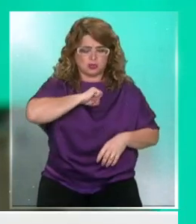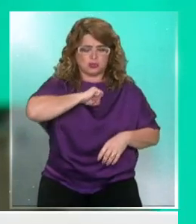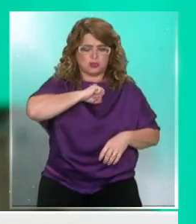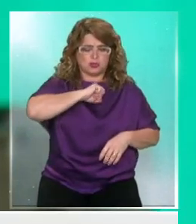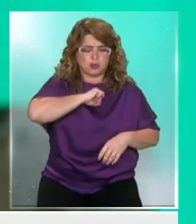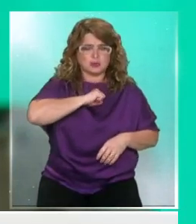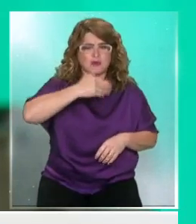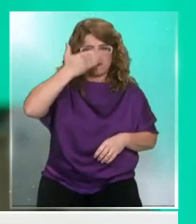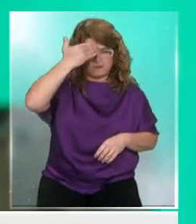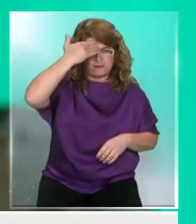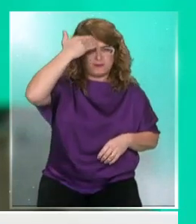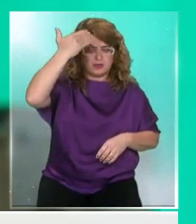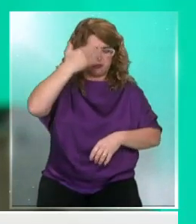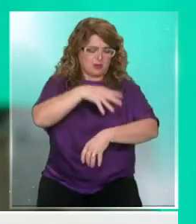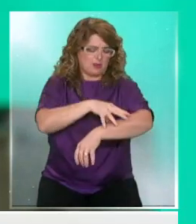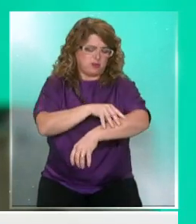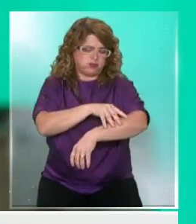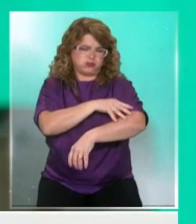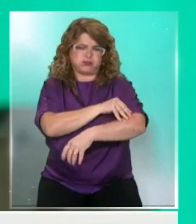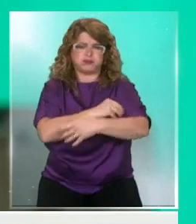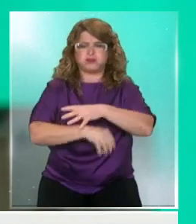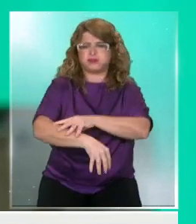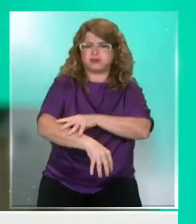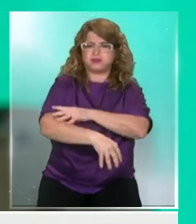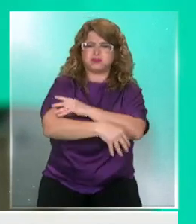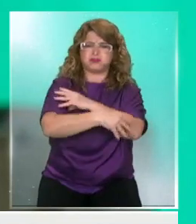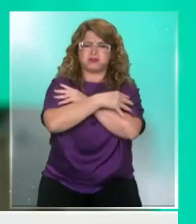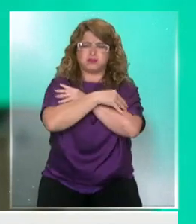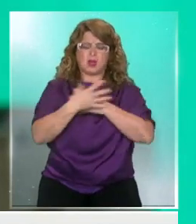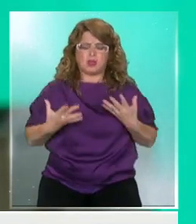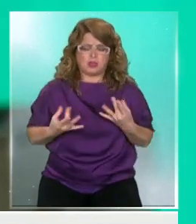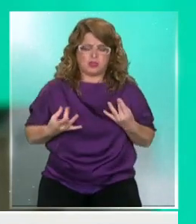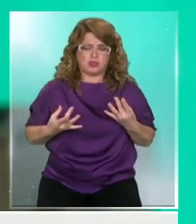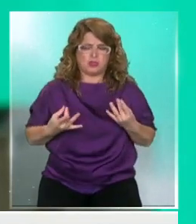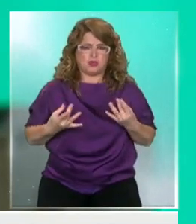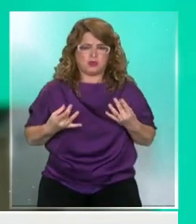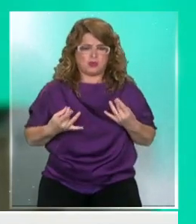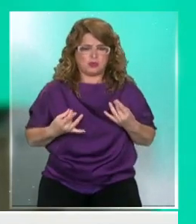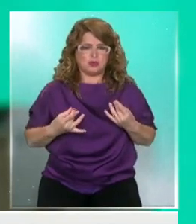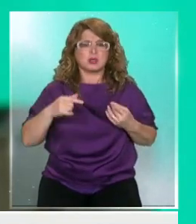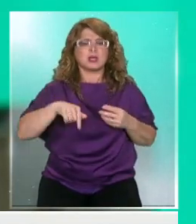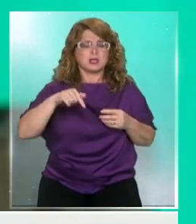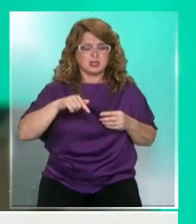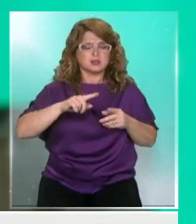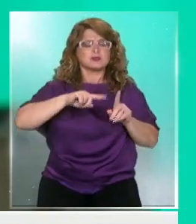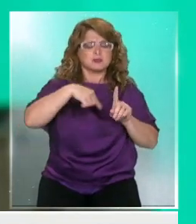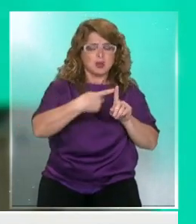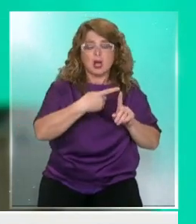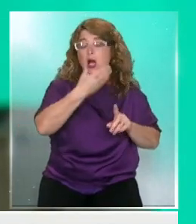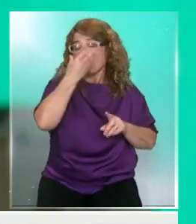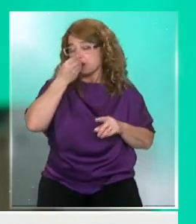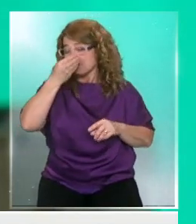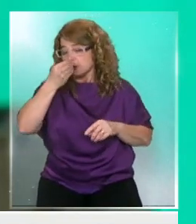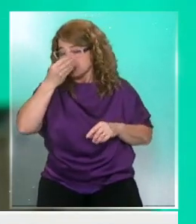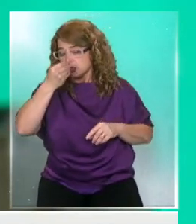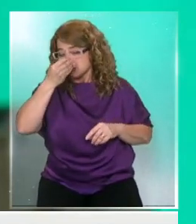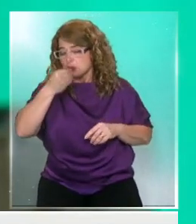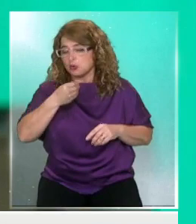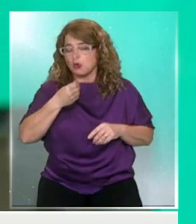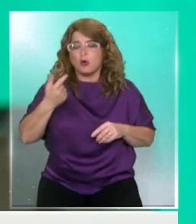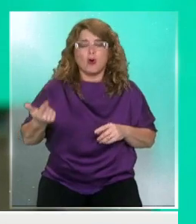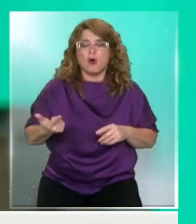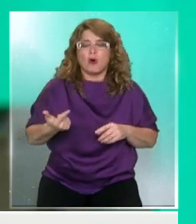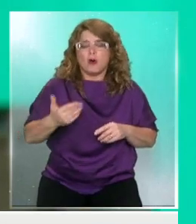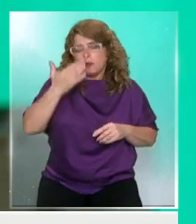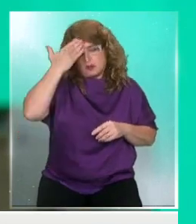y el dolor muscular son los principales síntomas de esta enfermedad. ¿Cómo diferenciar estas señales de un resfrío, de una alergia o de una gripe